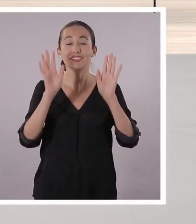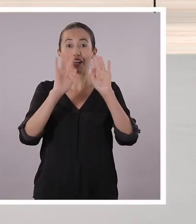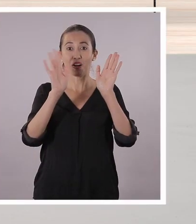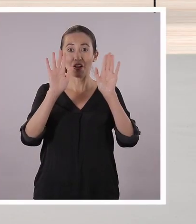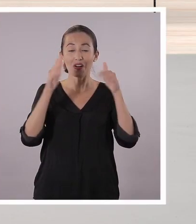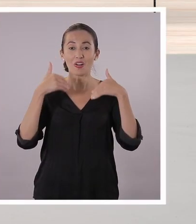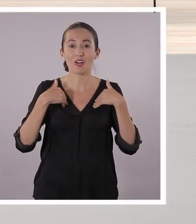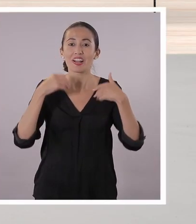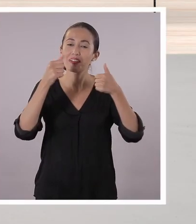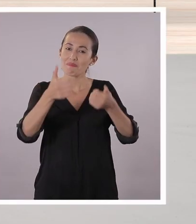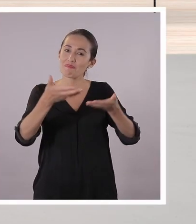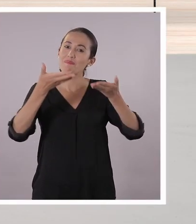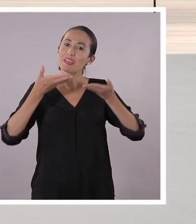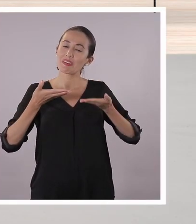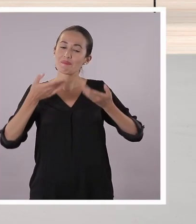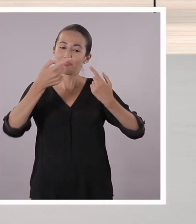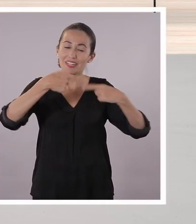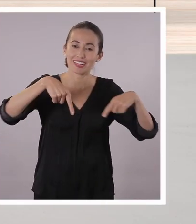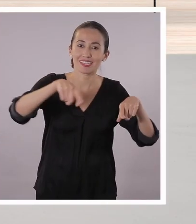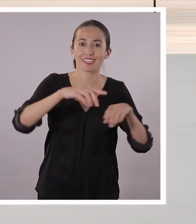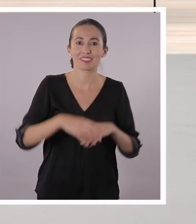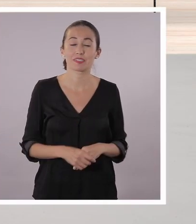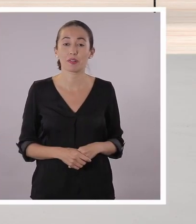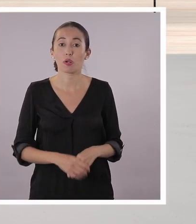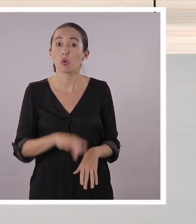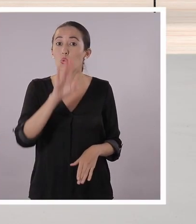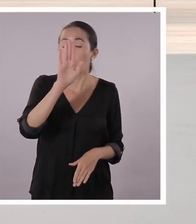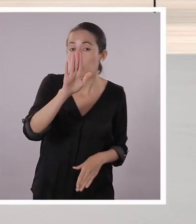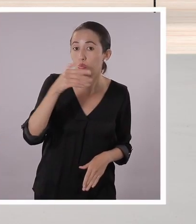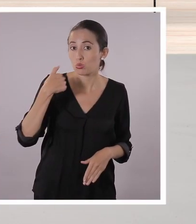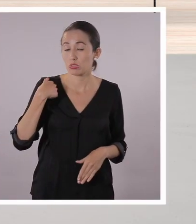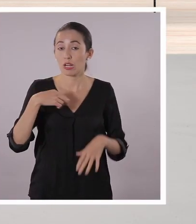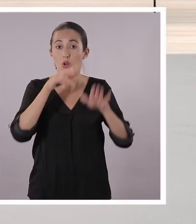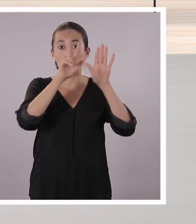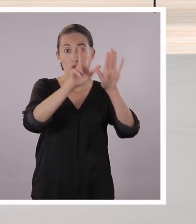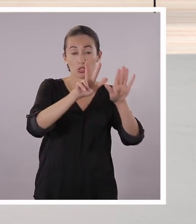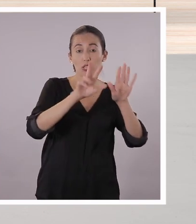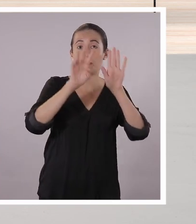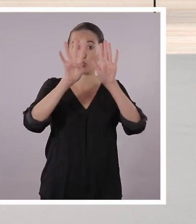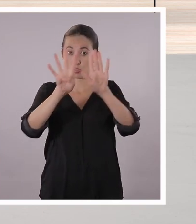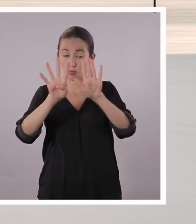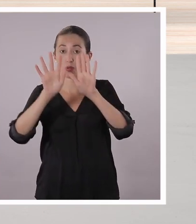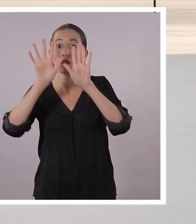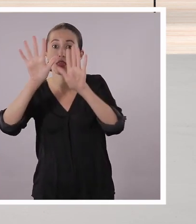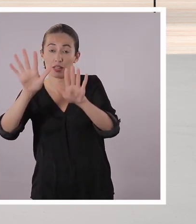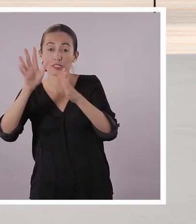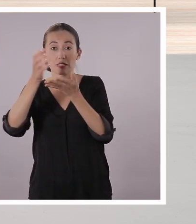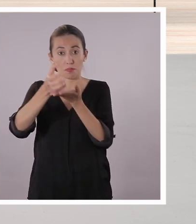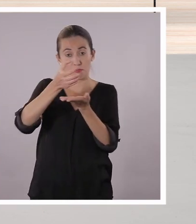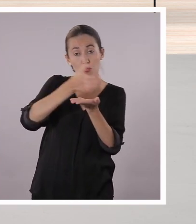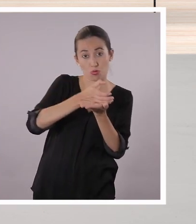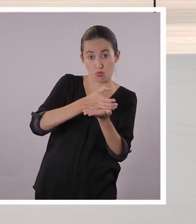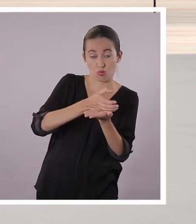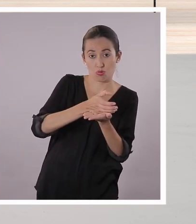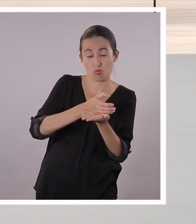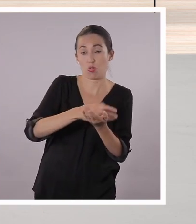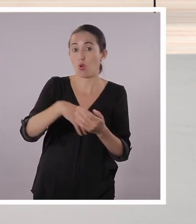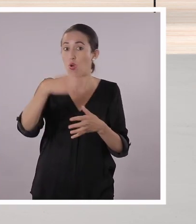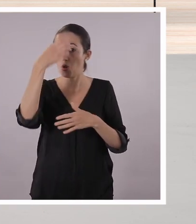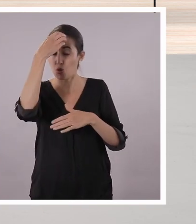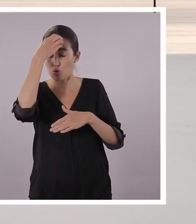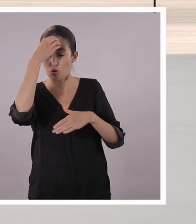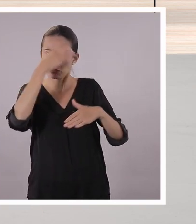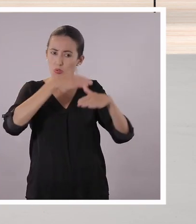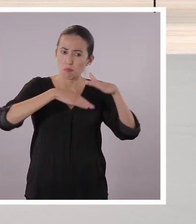Hola chicos y chicas, bienvenidos y bienvenidas. Si ustedes están en octavo, noveno o décimo de Educación